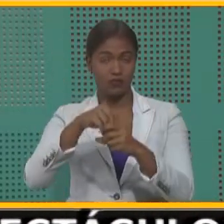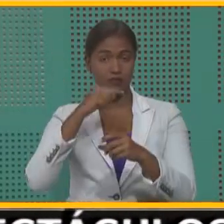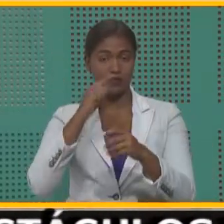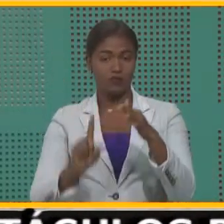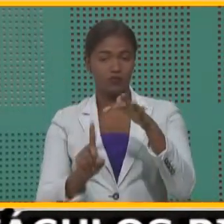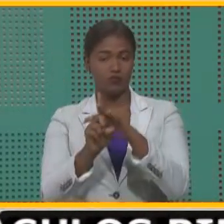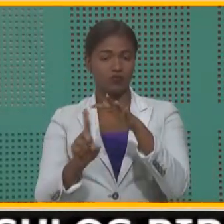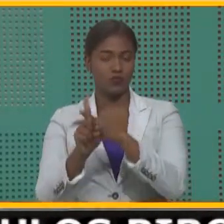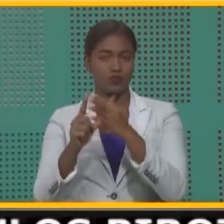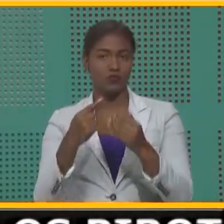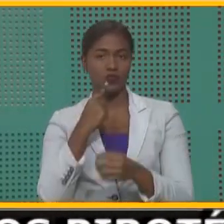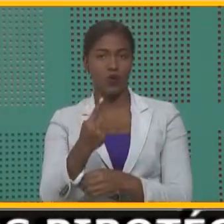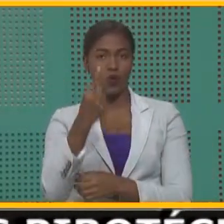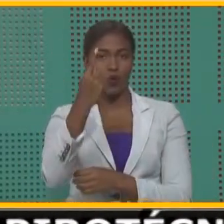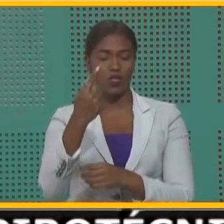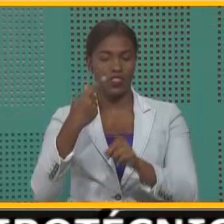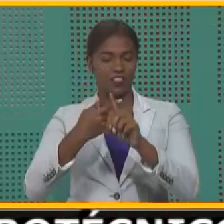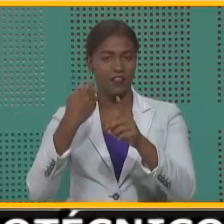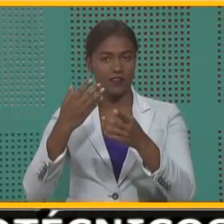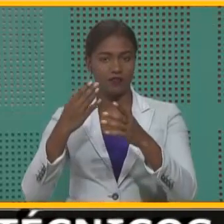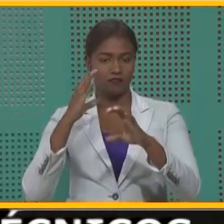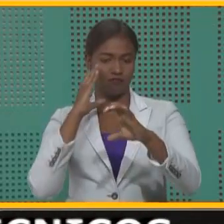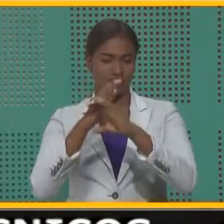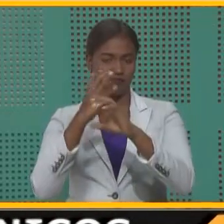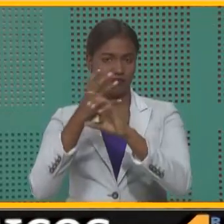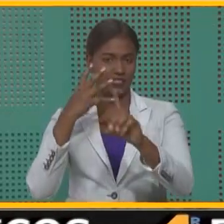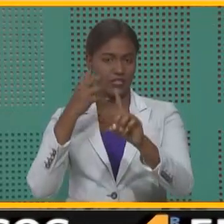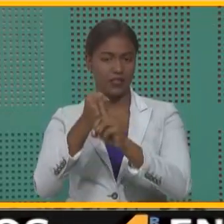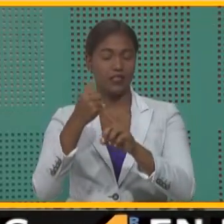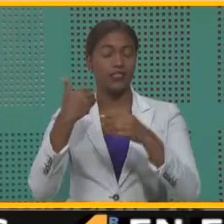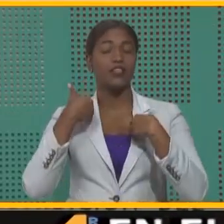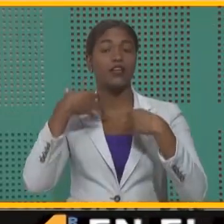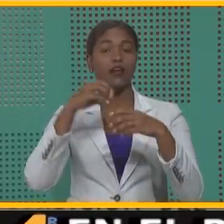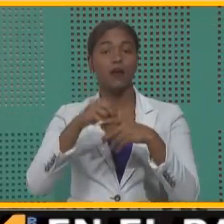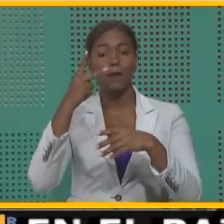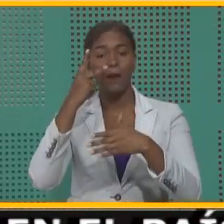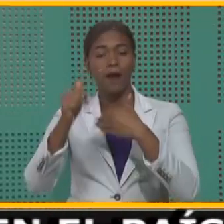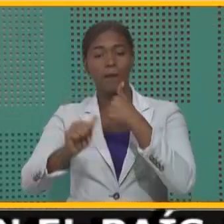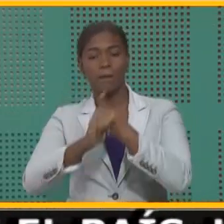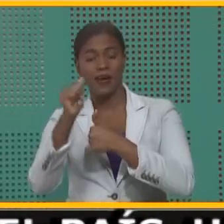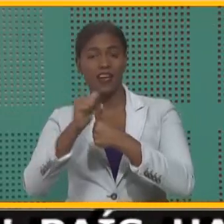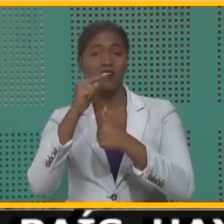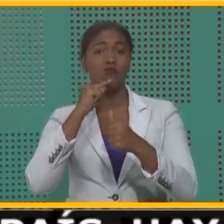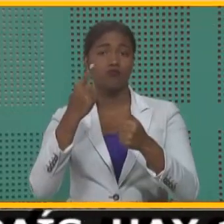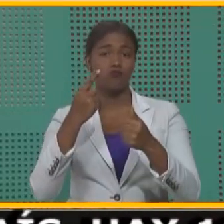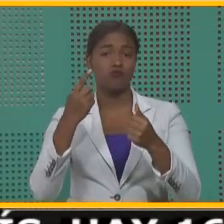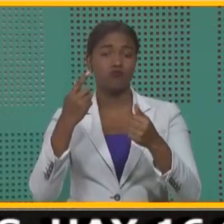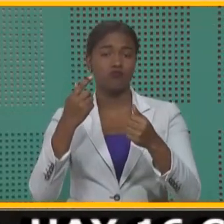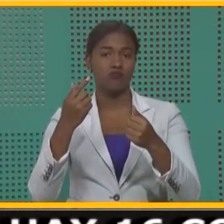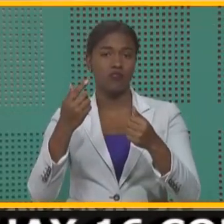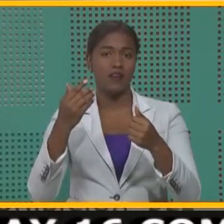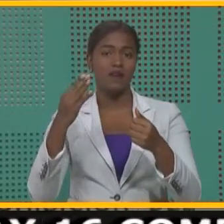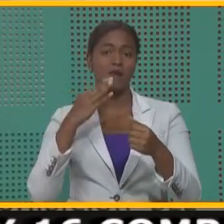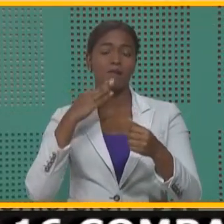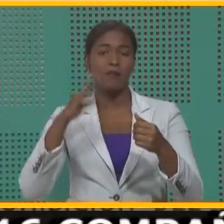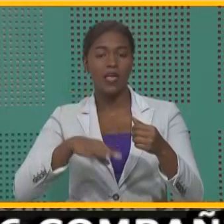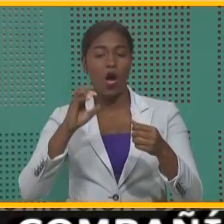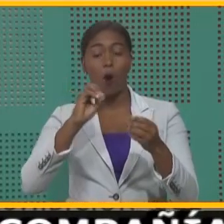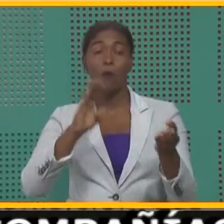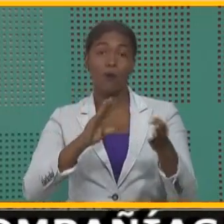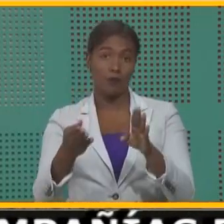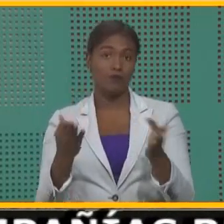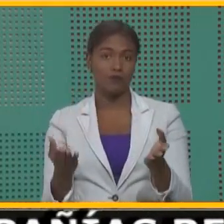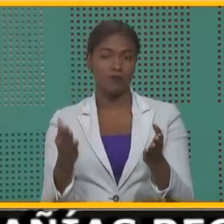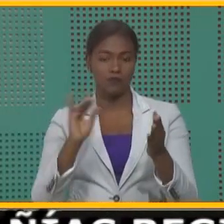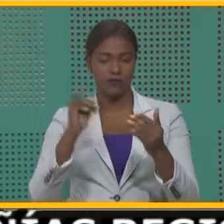ocurrencia de una coalición de tránsito que implique riesgos vitales o muerte. En consecuencia de lo que se